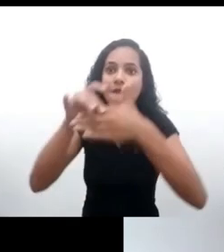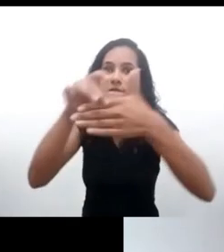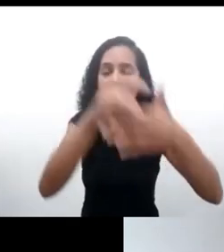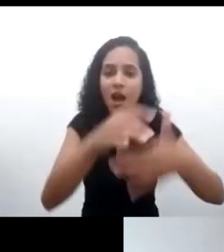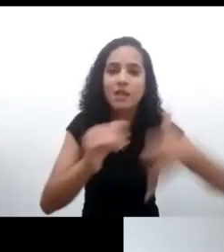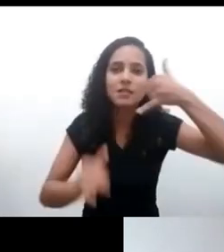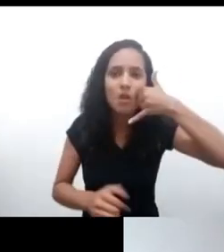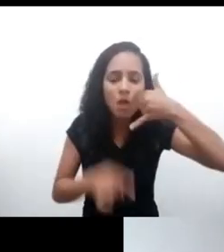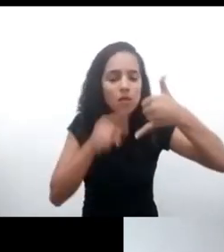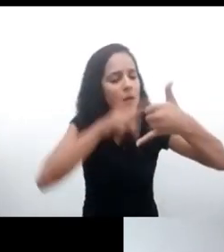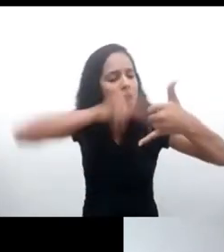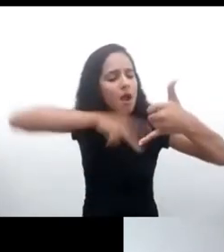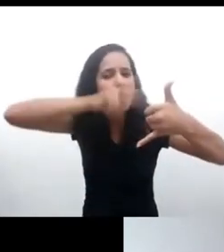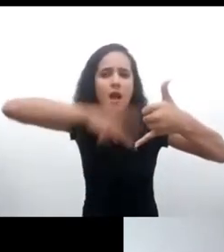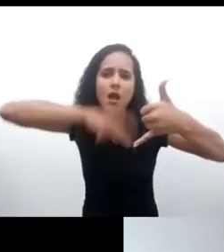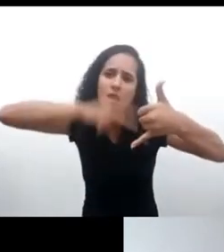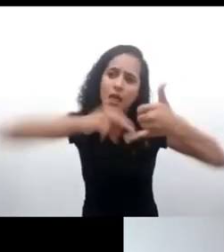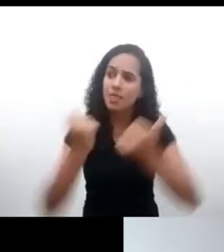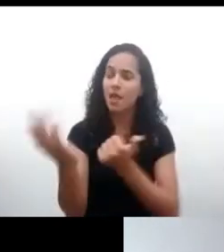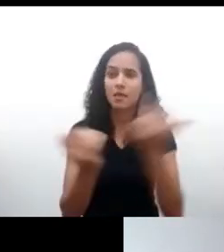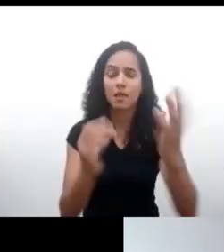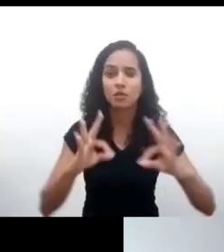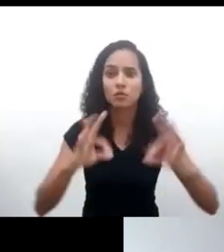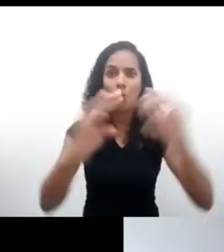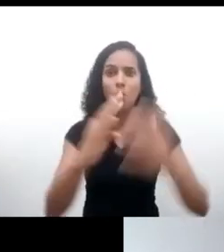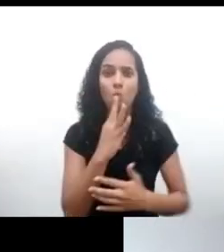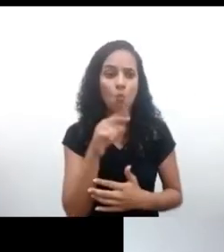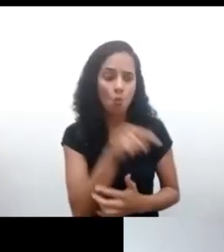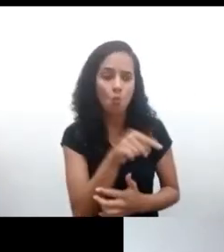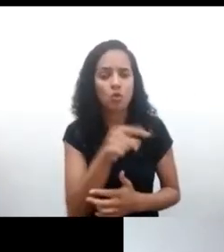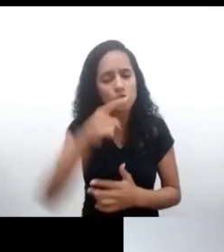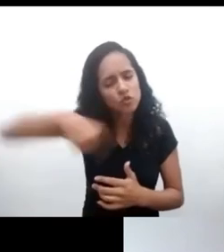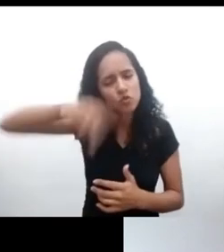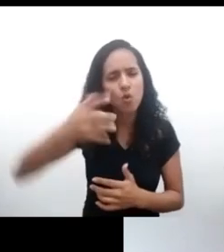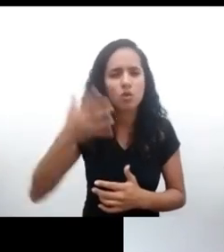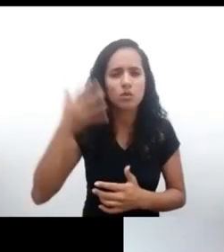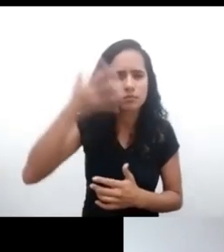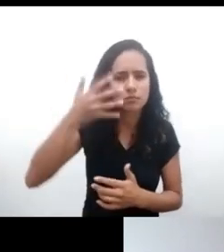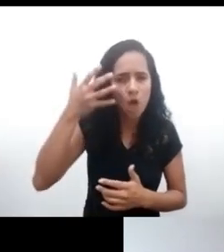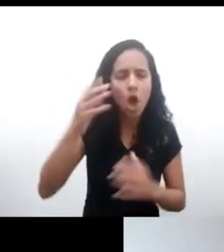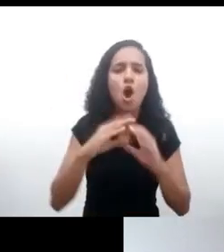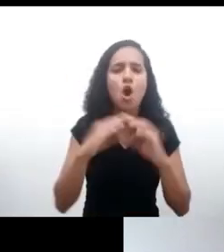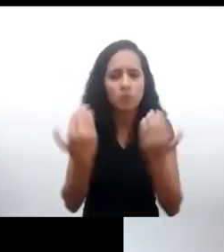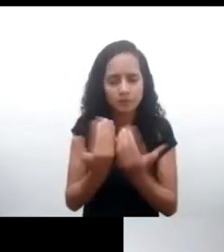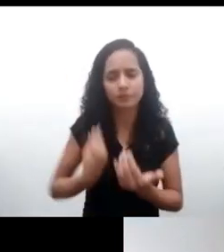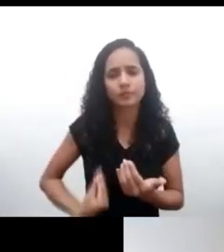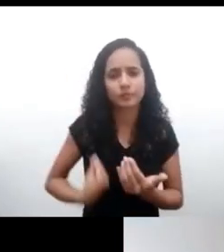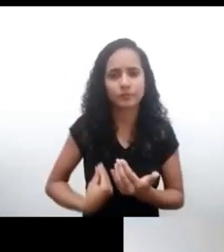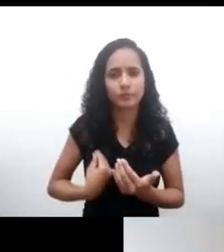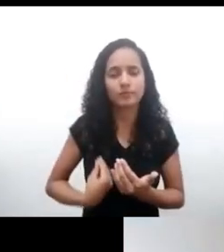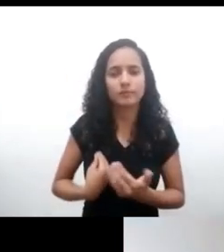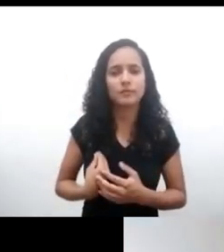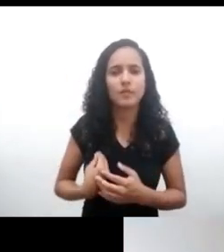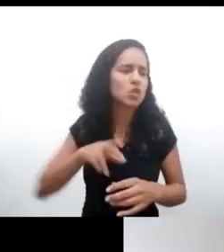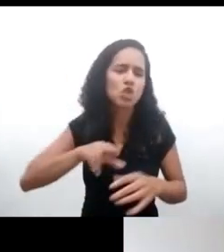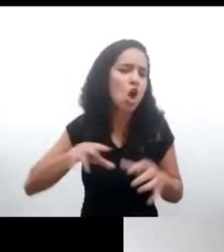comisiones en las que estamos participando o las que conocemos, no solamente en comisiones, sino también a nivel educativo,